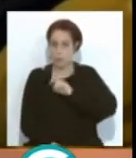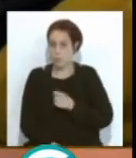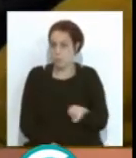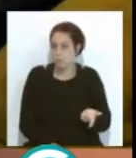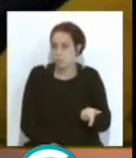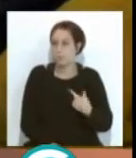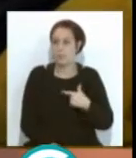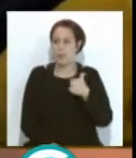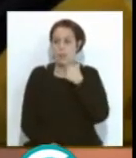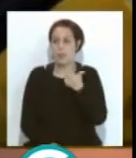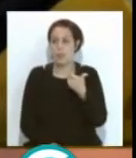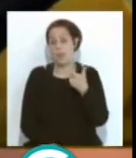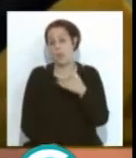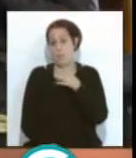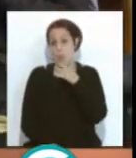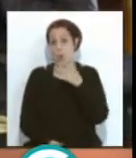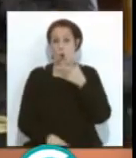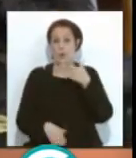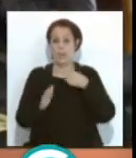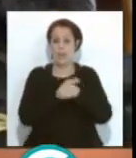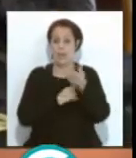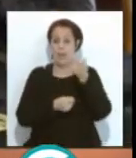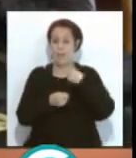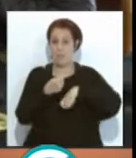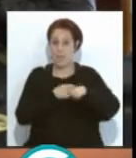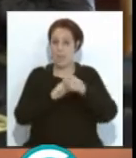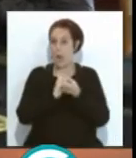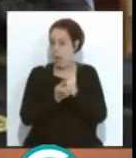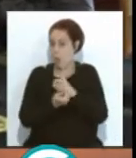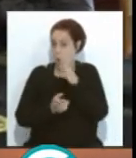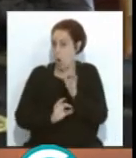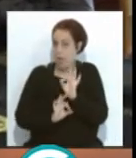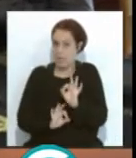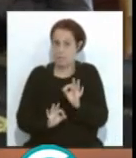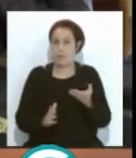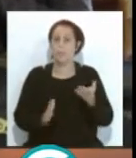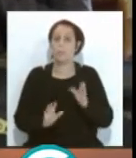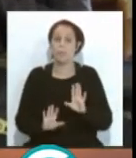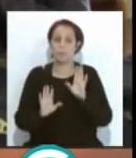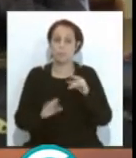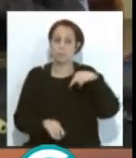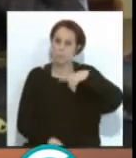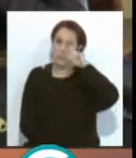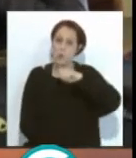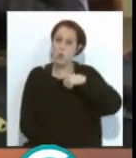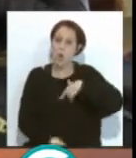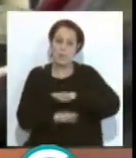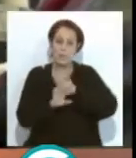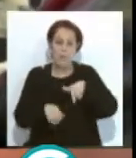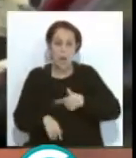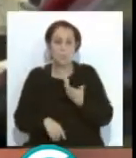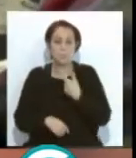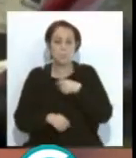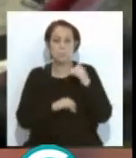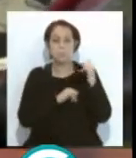lo podemos achacar evidentemente al cambio de venta de entradas, porque es así y la verdad es que este año la final se hizo mucho más